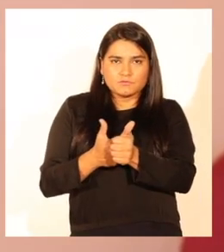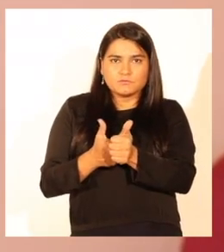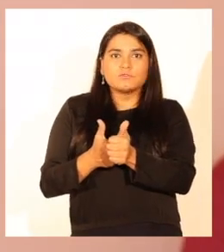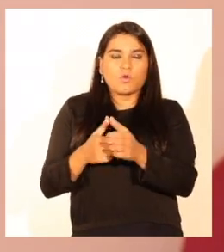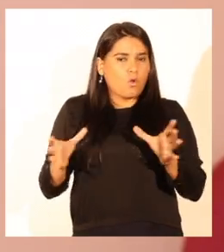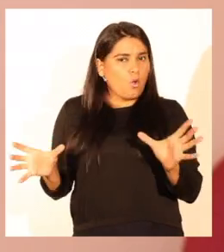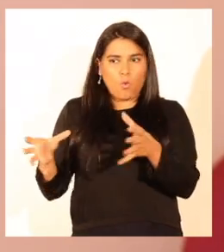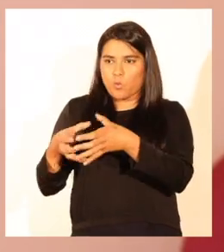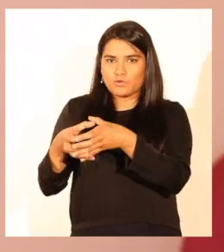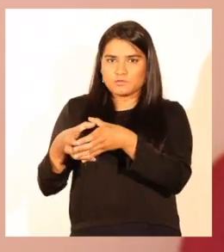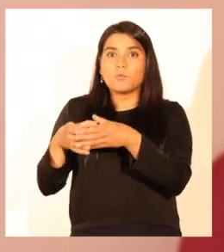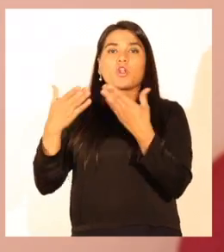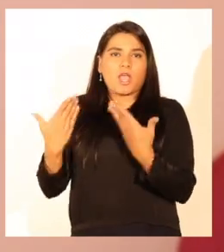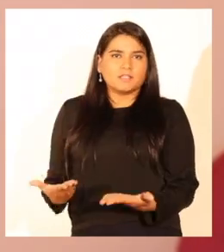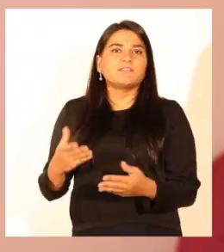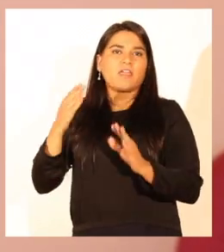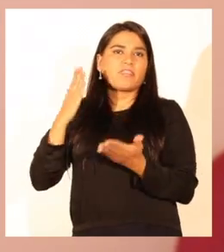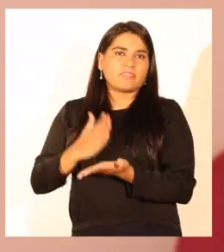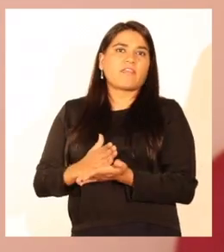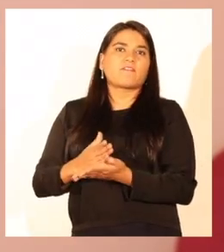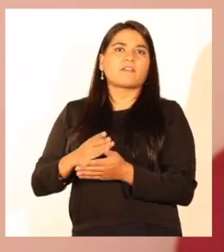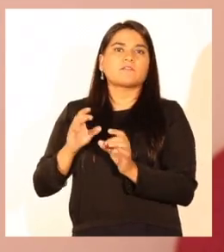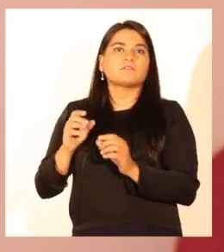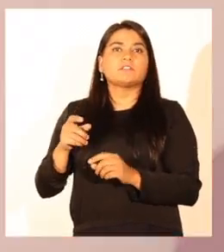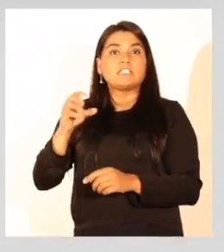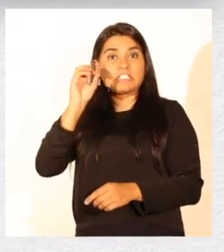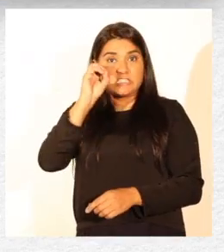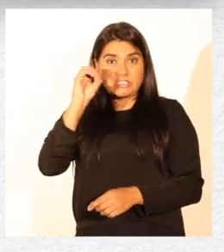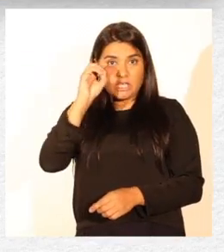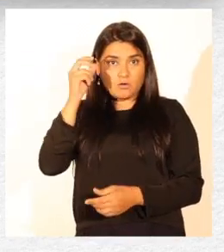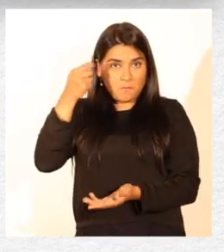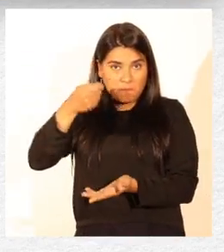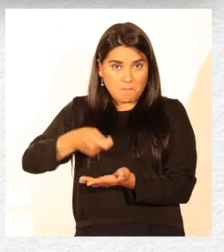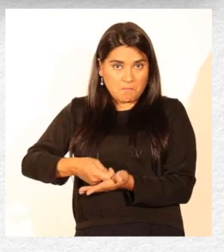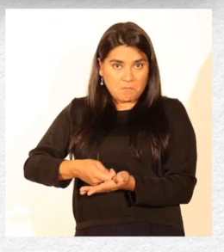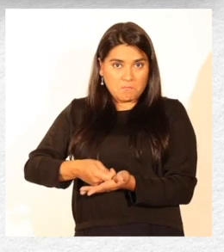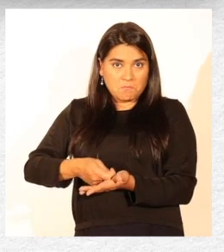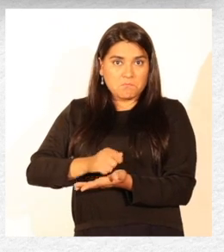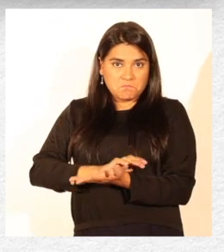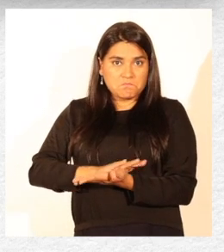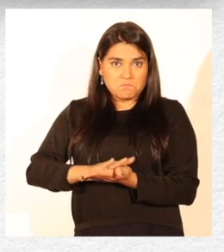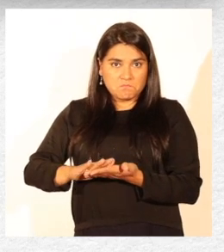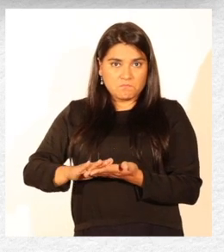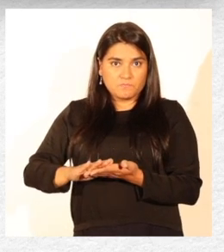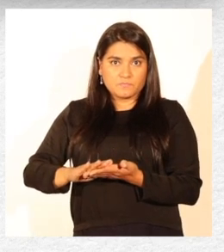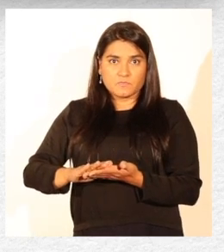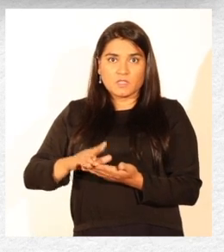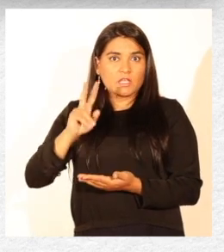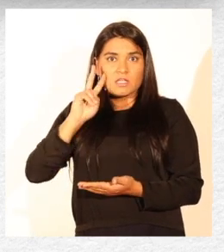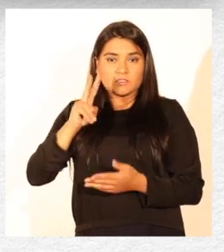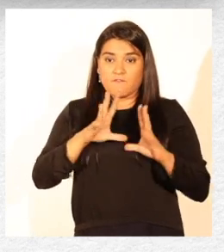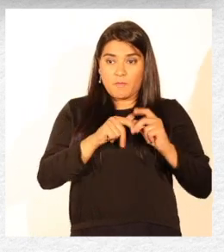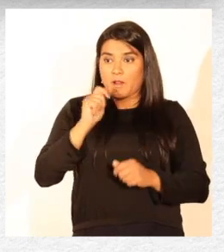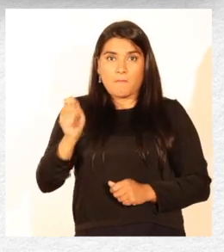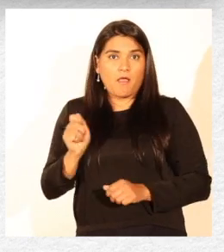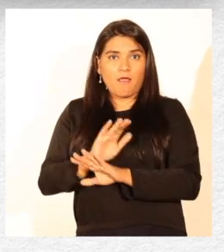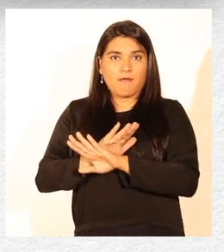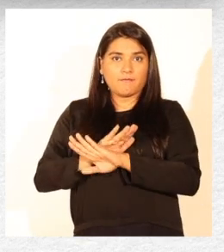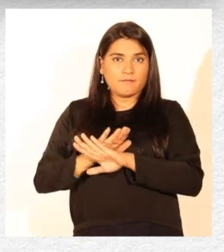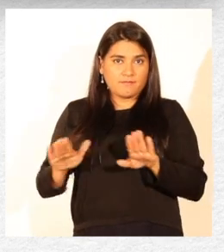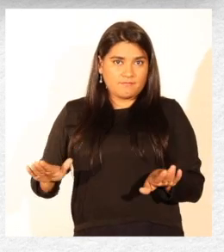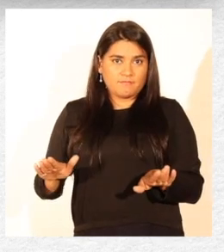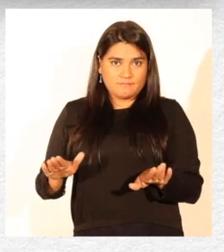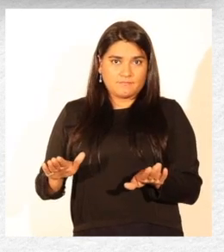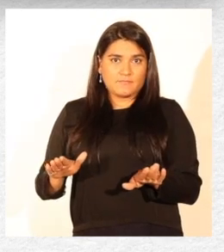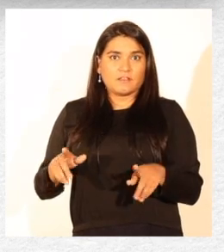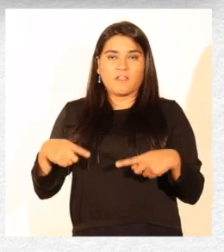es tratado en conjunto porque así tiene que ser, a cero costo, sin valor para la familia